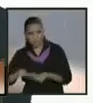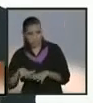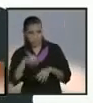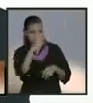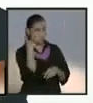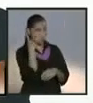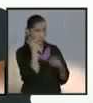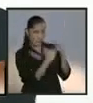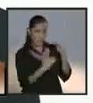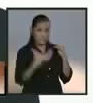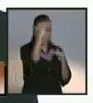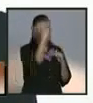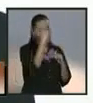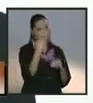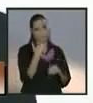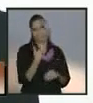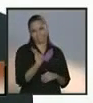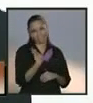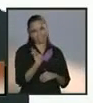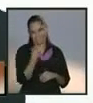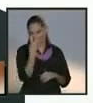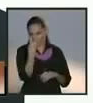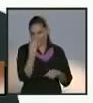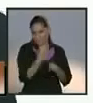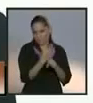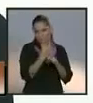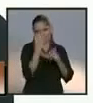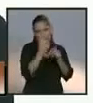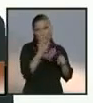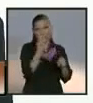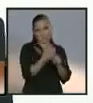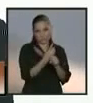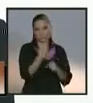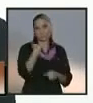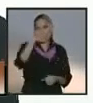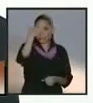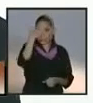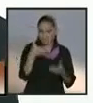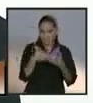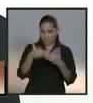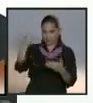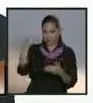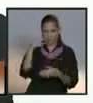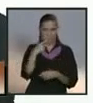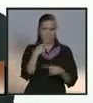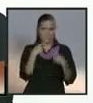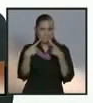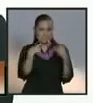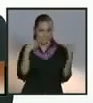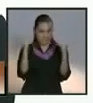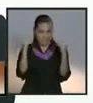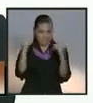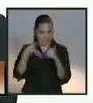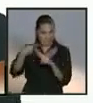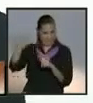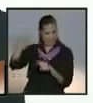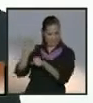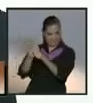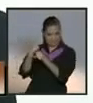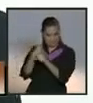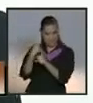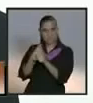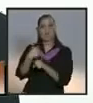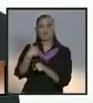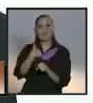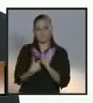debate millones de ciudadanos se sumaron a mi proyecto. En el pasado debate demostramos que podemos debatir mejor que los políticos,